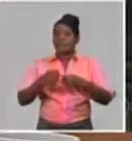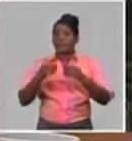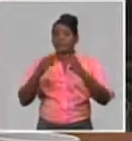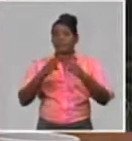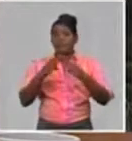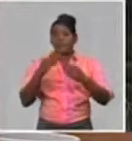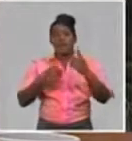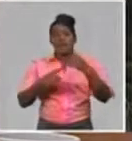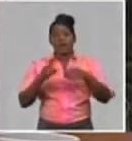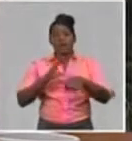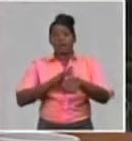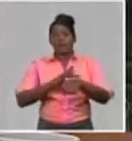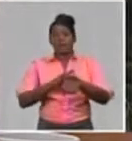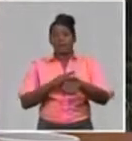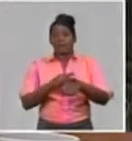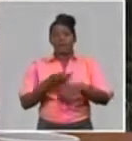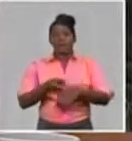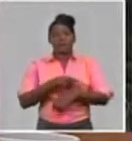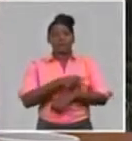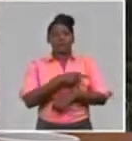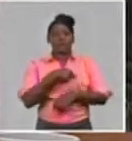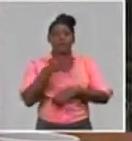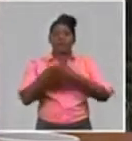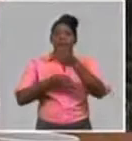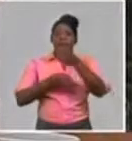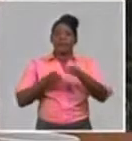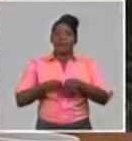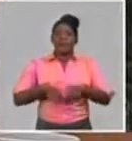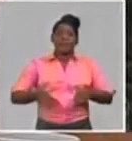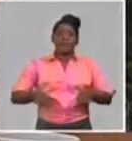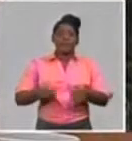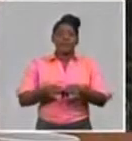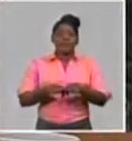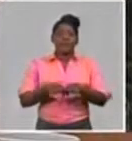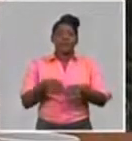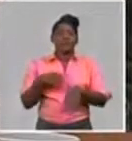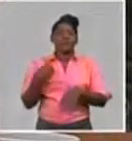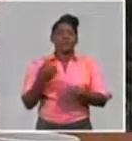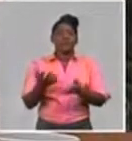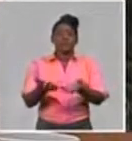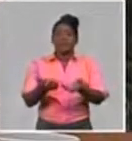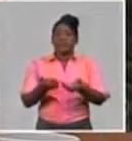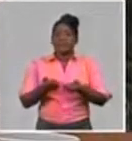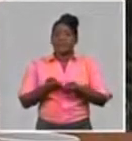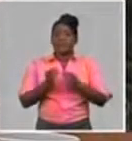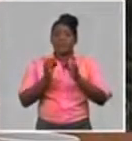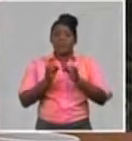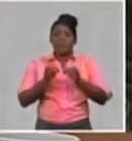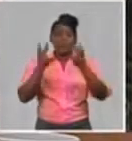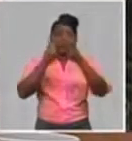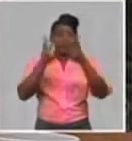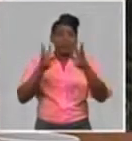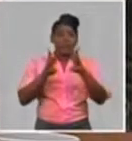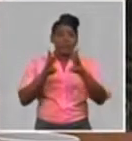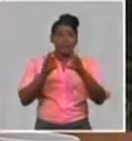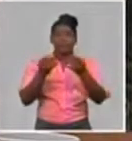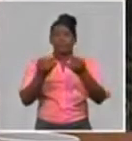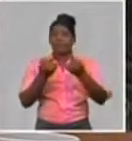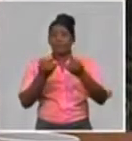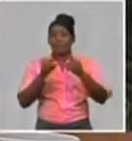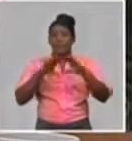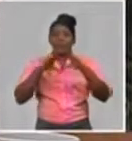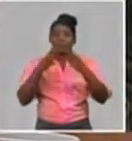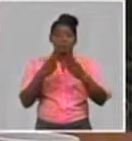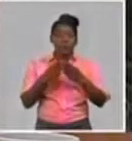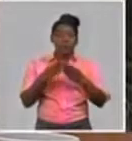mesas redondas, nosotros recogimos todos los estados de opinión que salieron por la red y estamos trabajando, unos